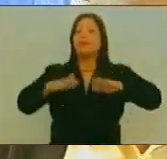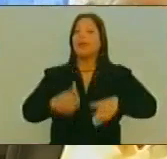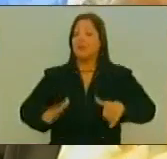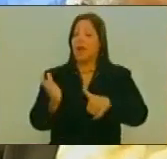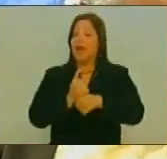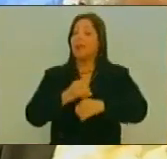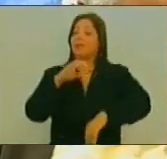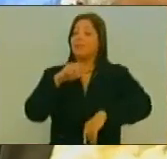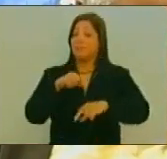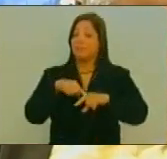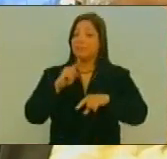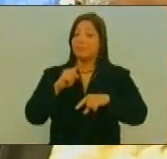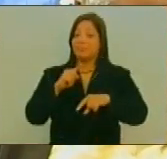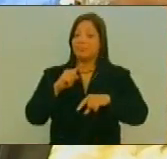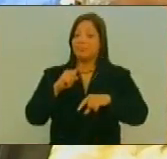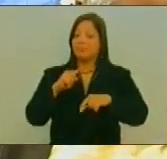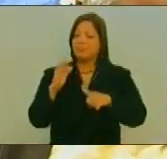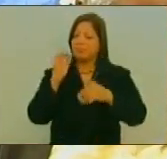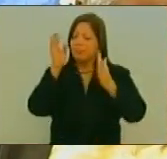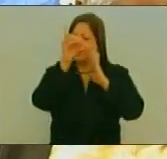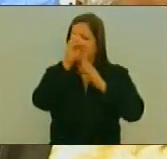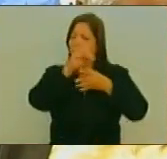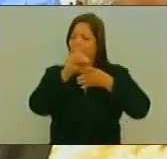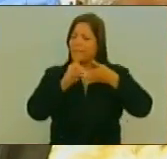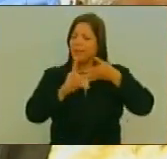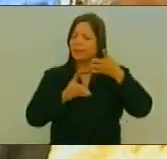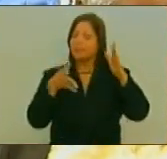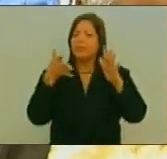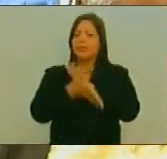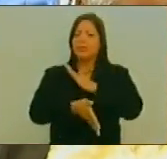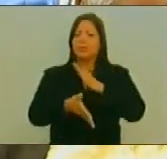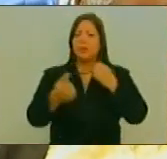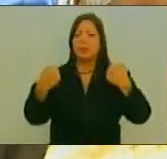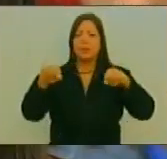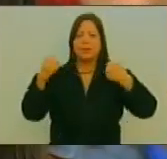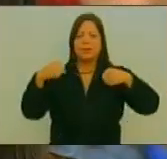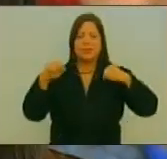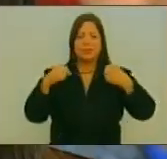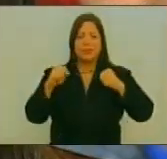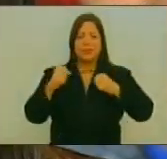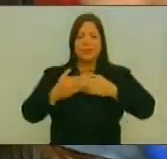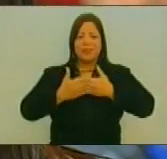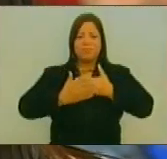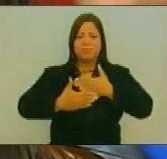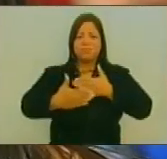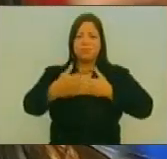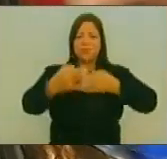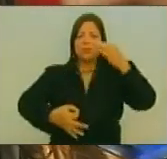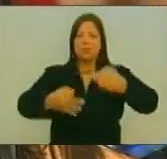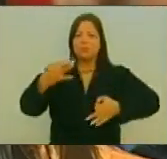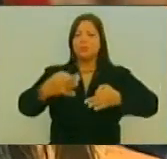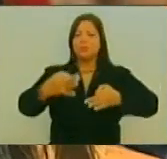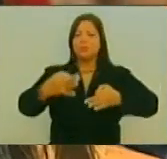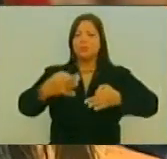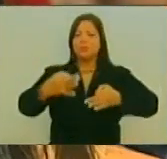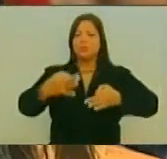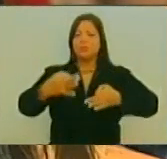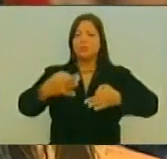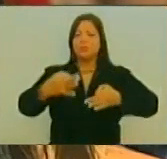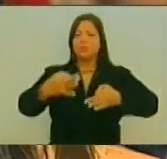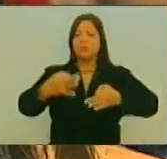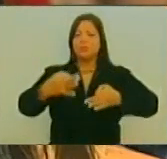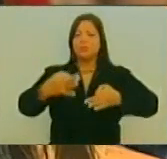A fin de dar detalles En el marco del ejercicio del debido proceso De los casos de...